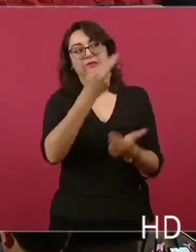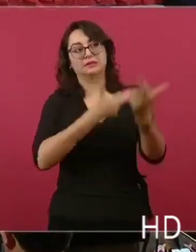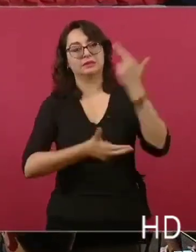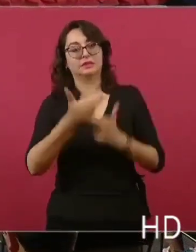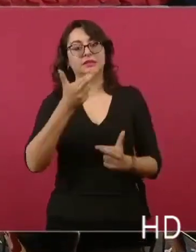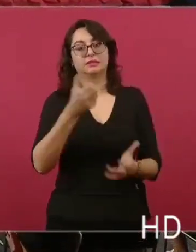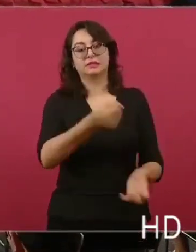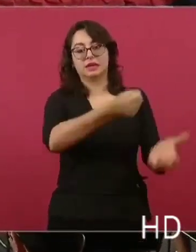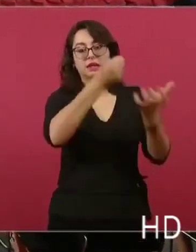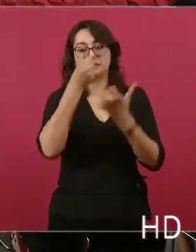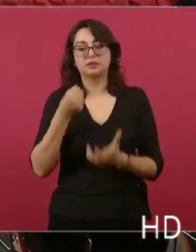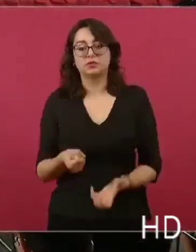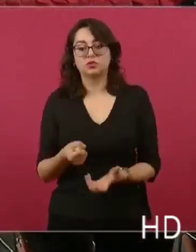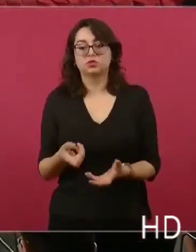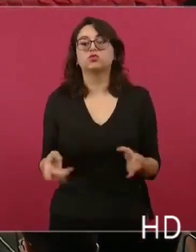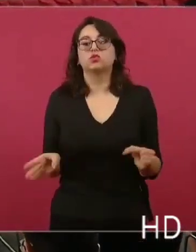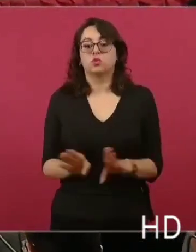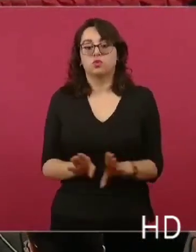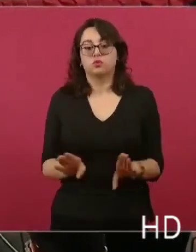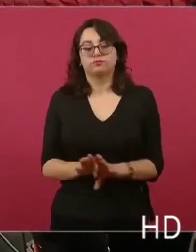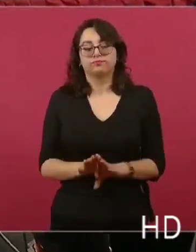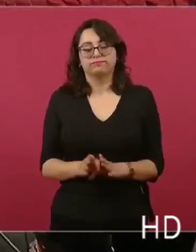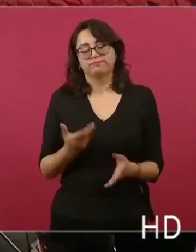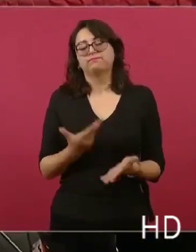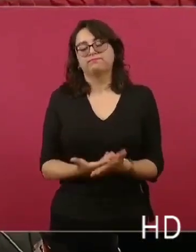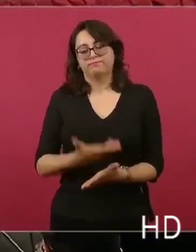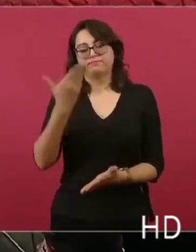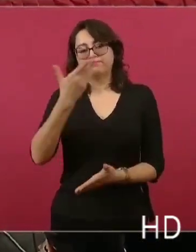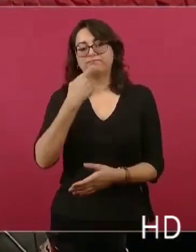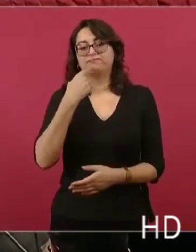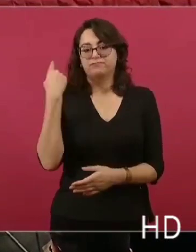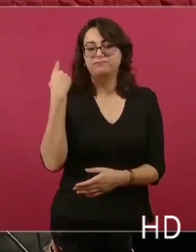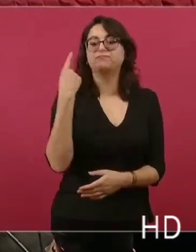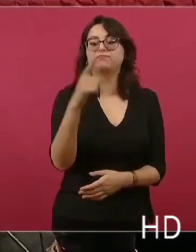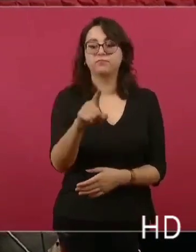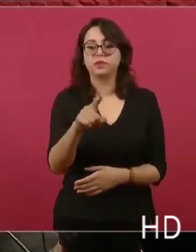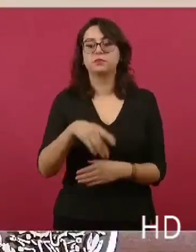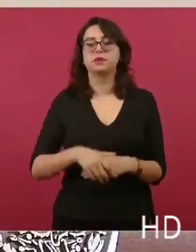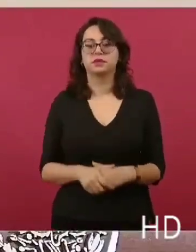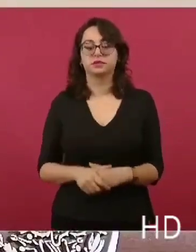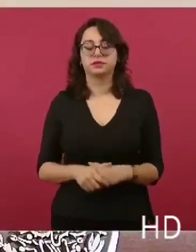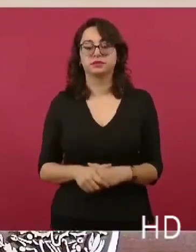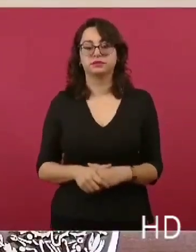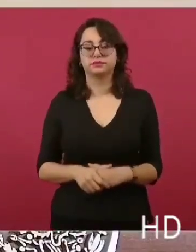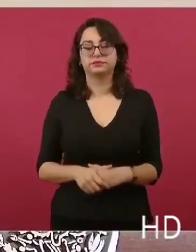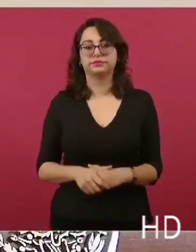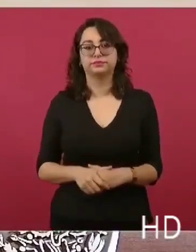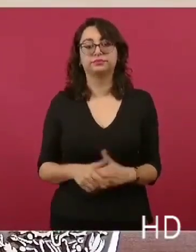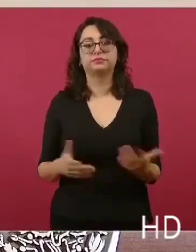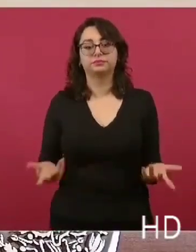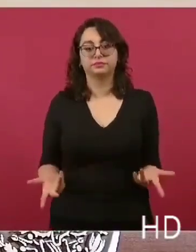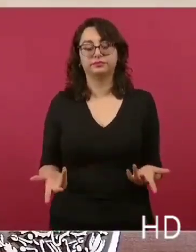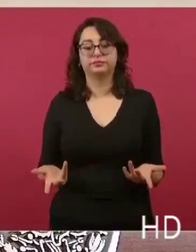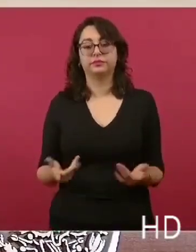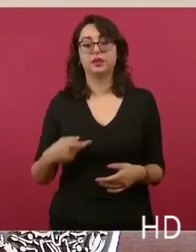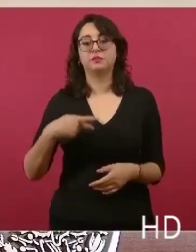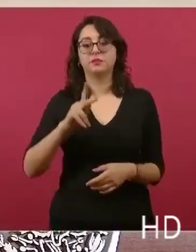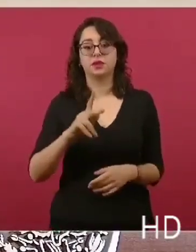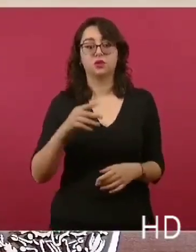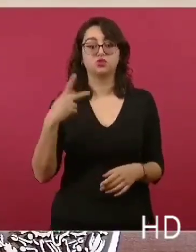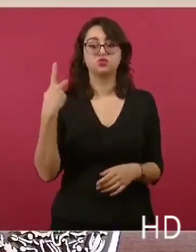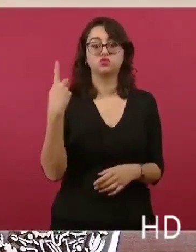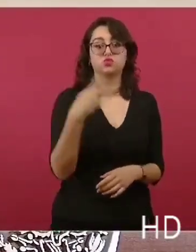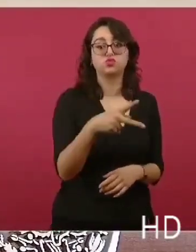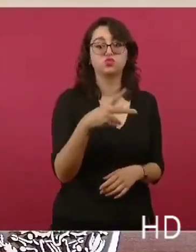presentando la demanda que fue lo que se presentó. Sin embargo, los defensores de García Luna